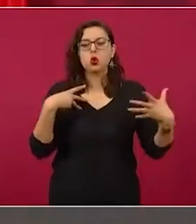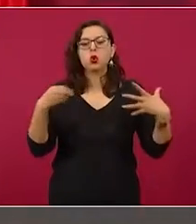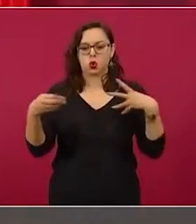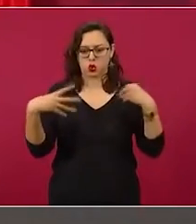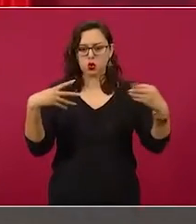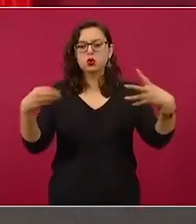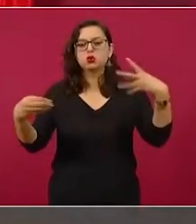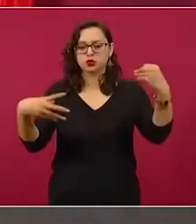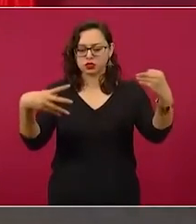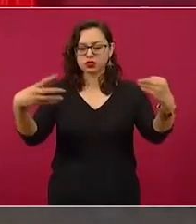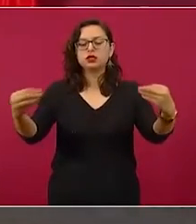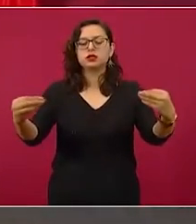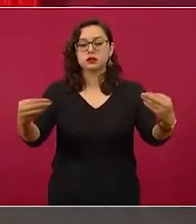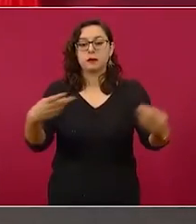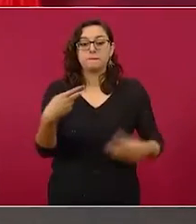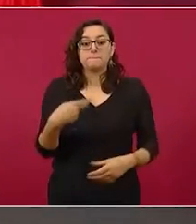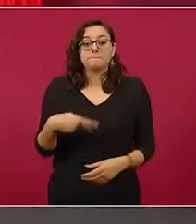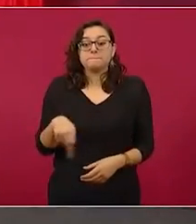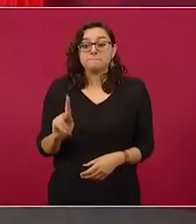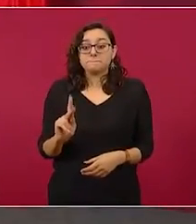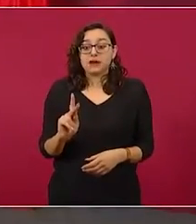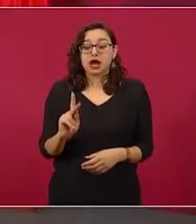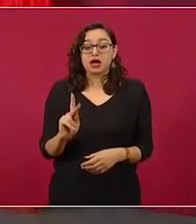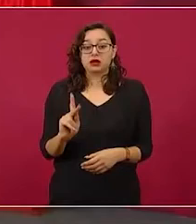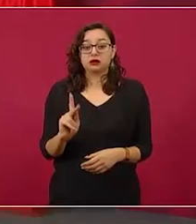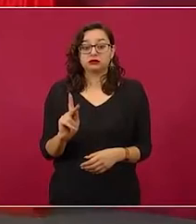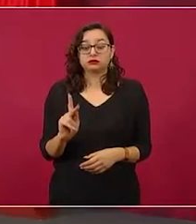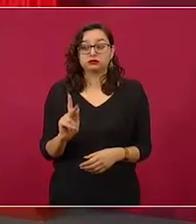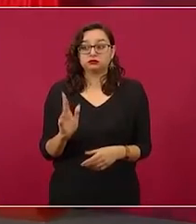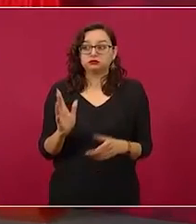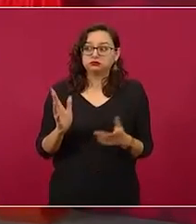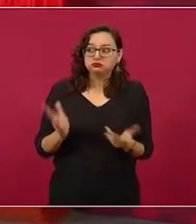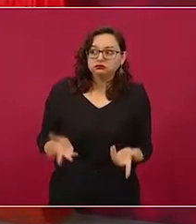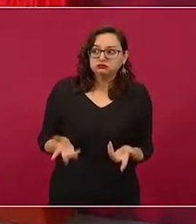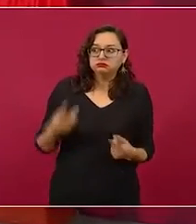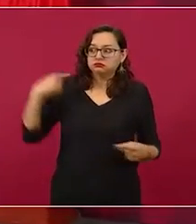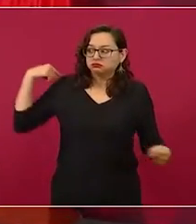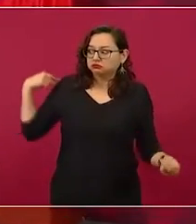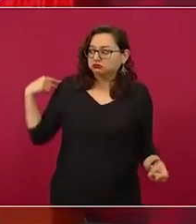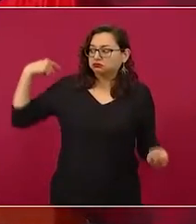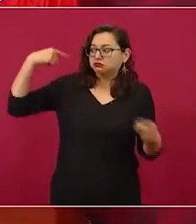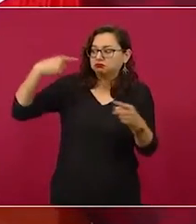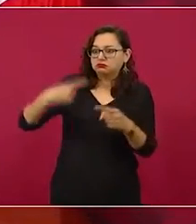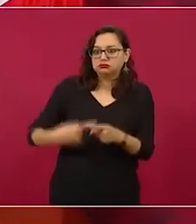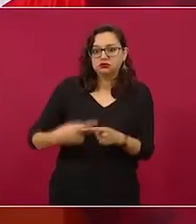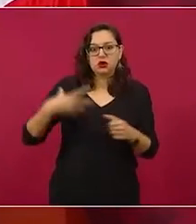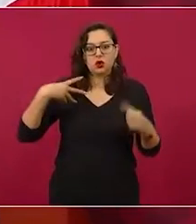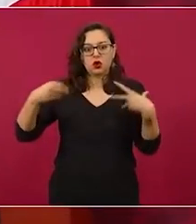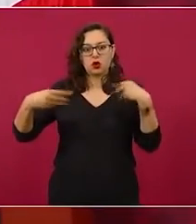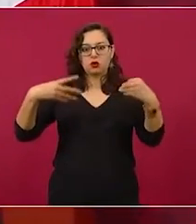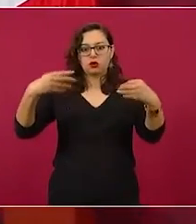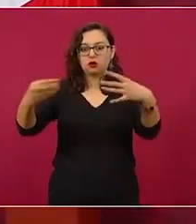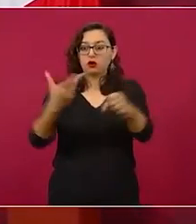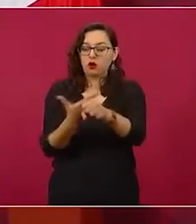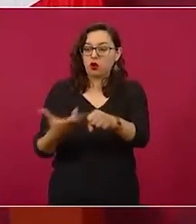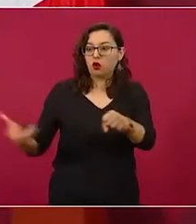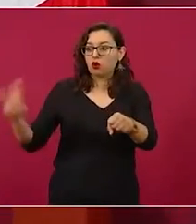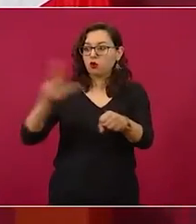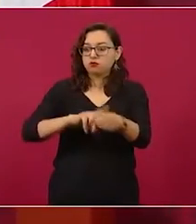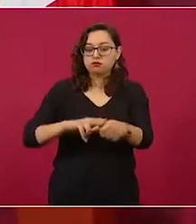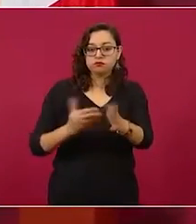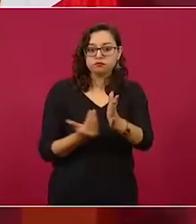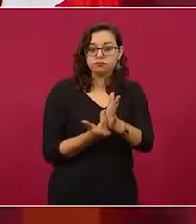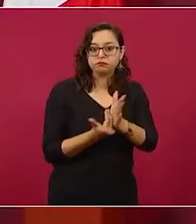incrementos todavía en hospitalizaciones